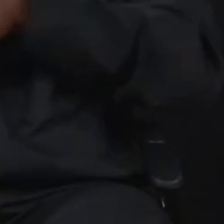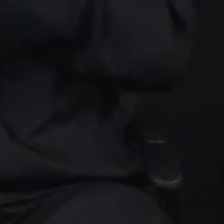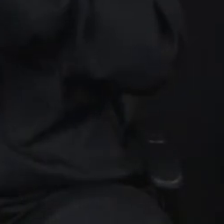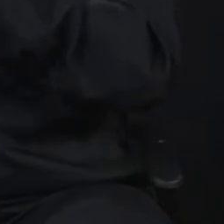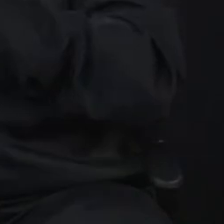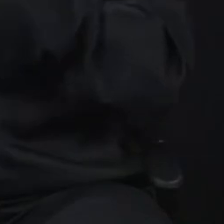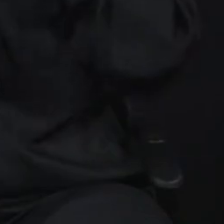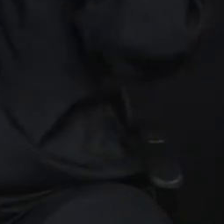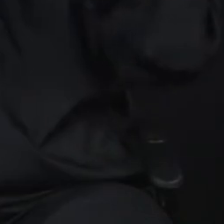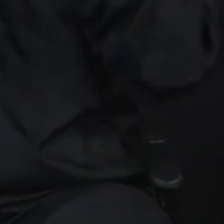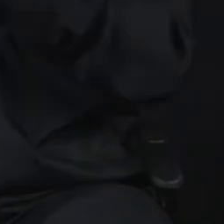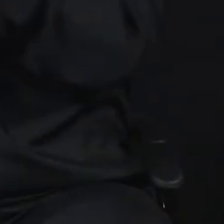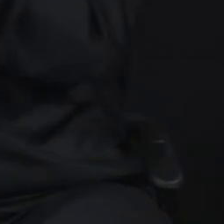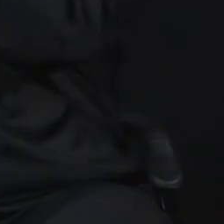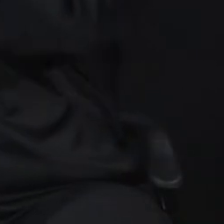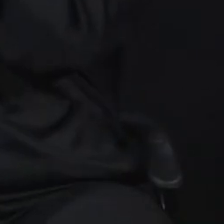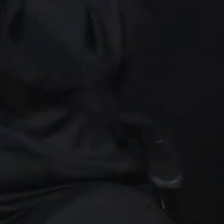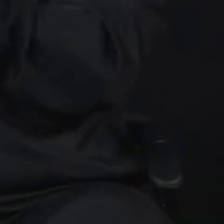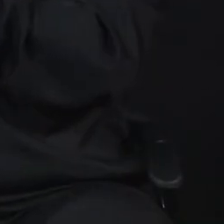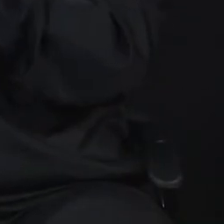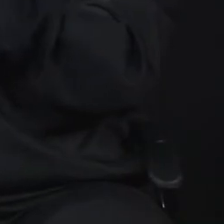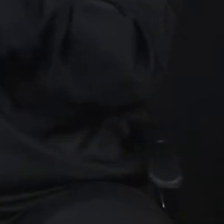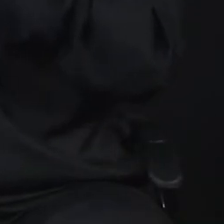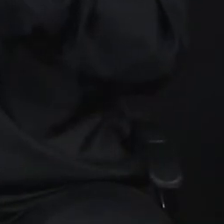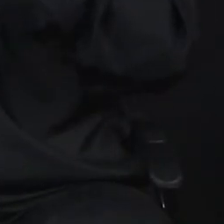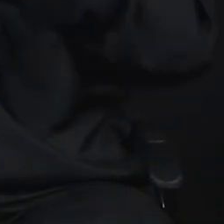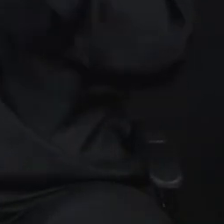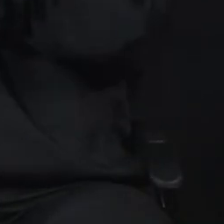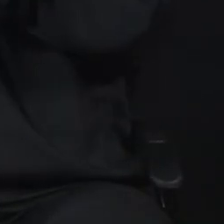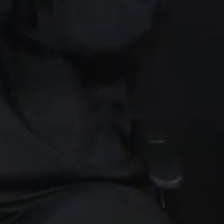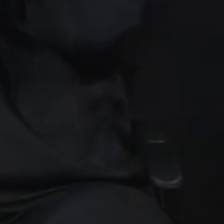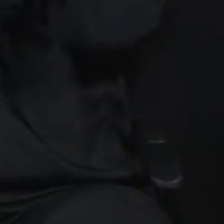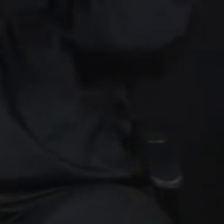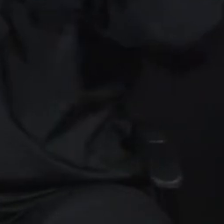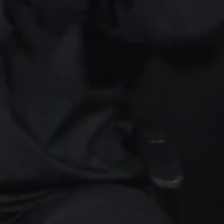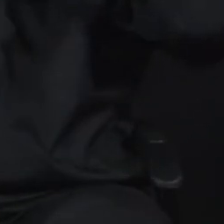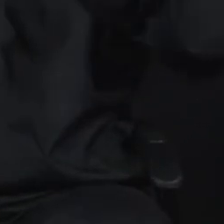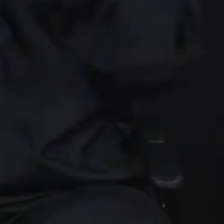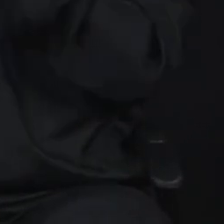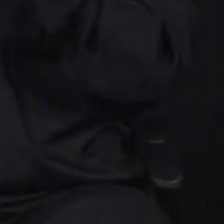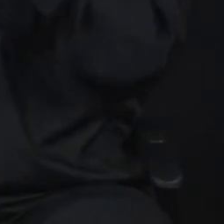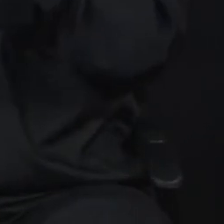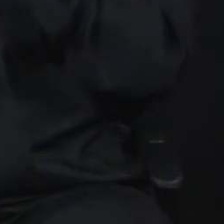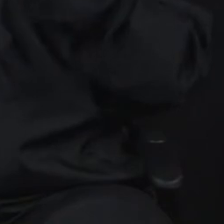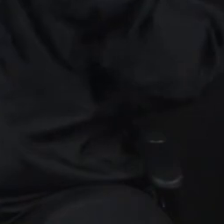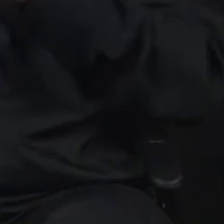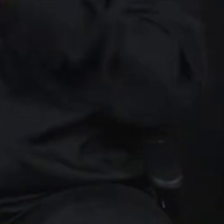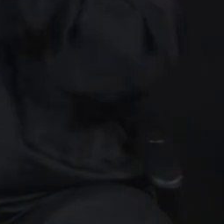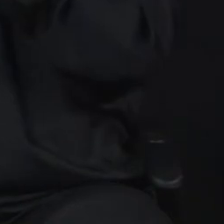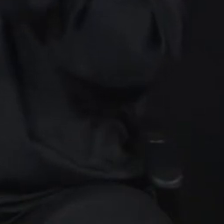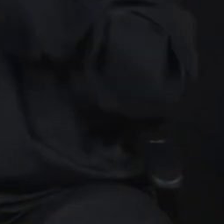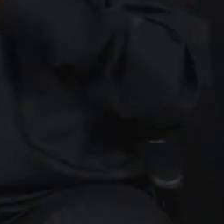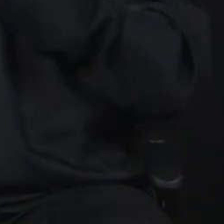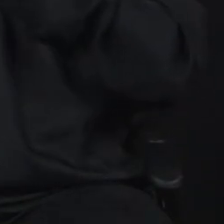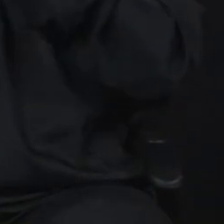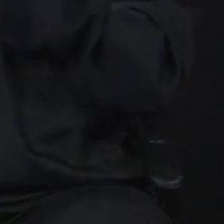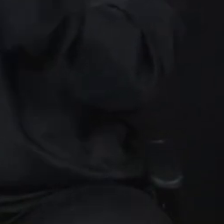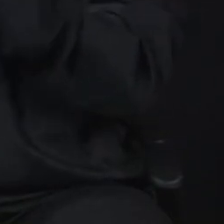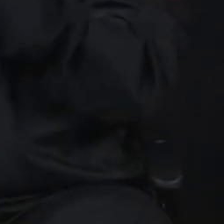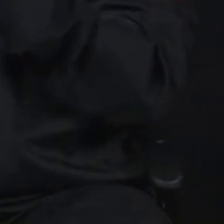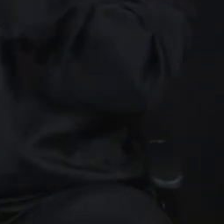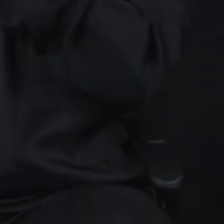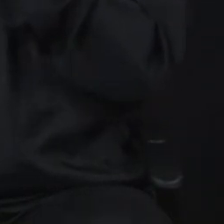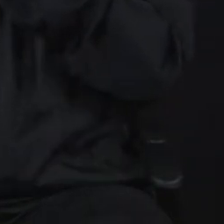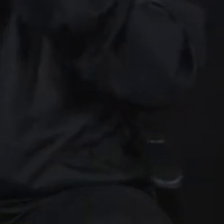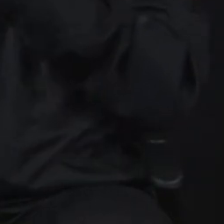Producto de estas capacitaciones, se pueden comunicar mejor con sus familias, en los trabajos, en las empresas. La Federación Nacional de